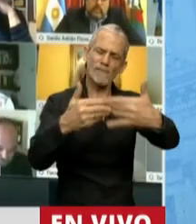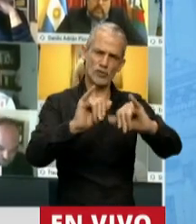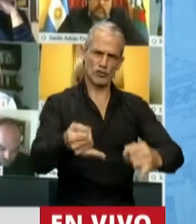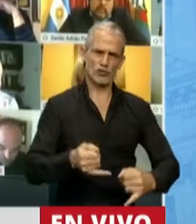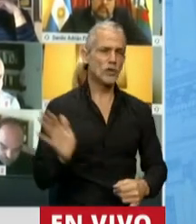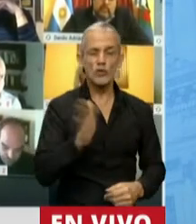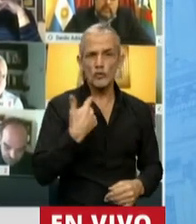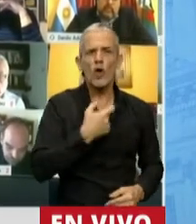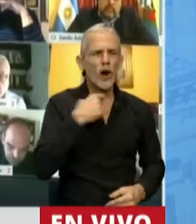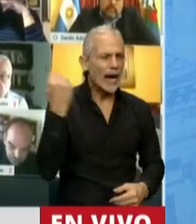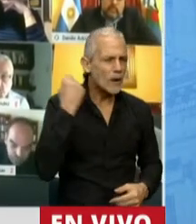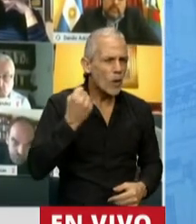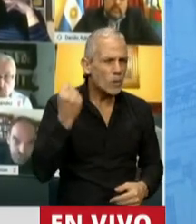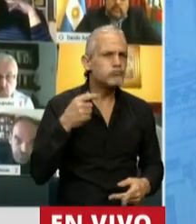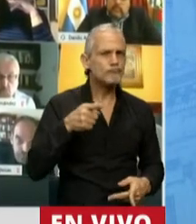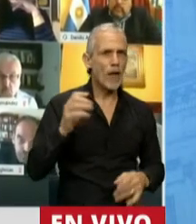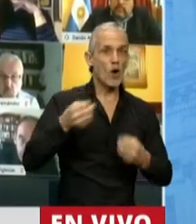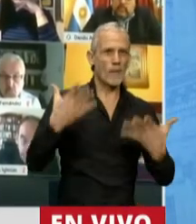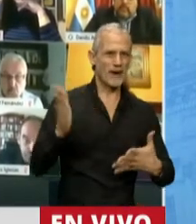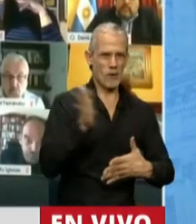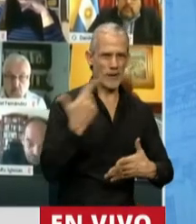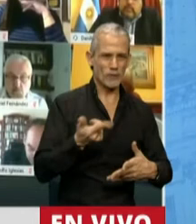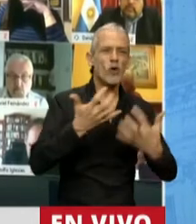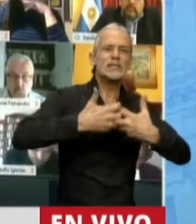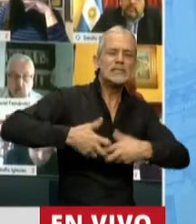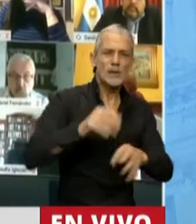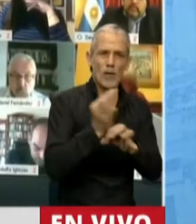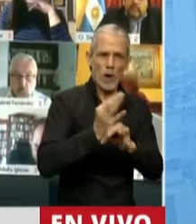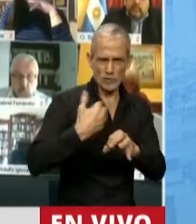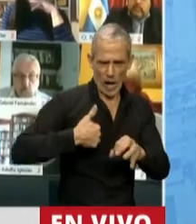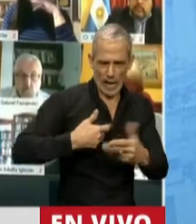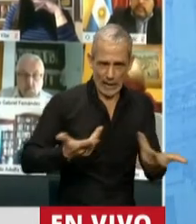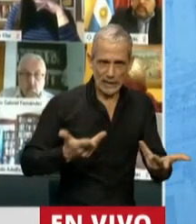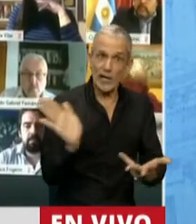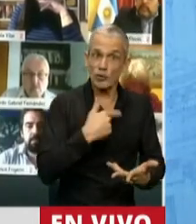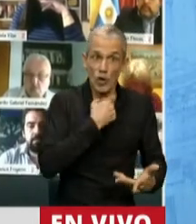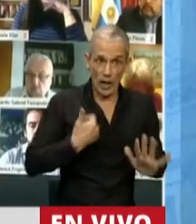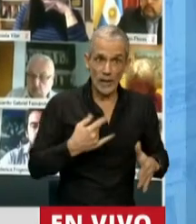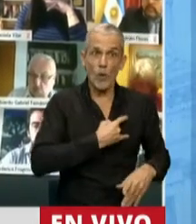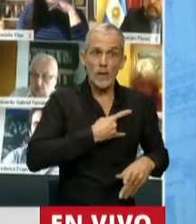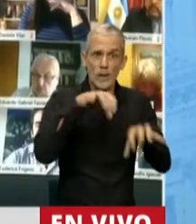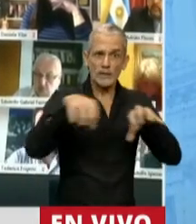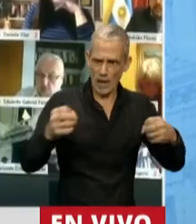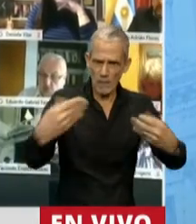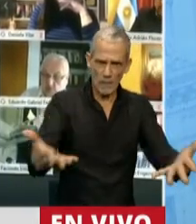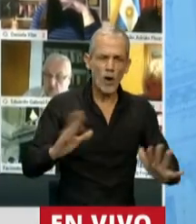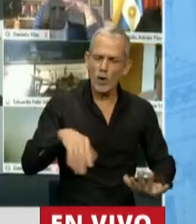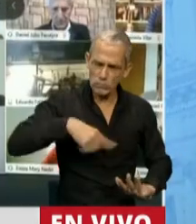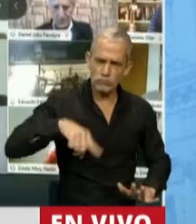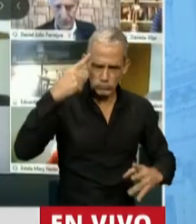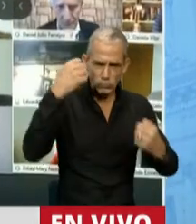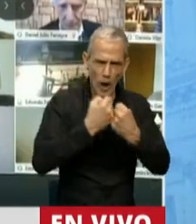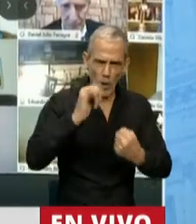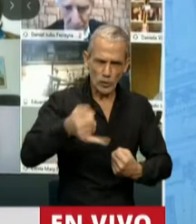Todos queremos lo mejor para nuestro sistema educativo y lo mejor para la universidad. Pero, ¿sabe qué?